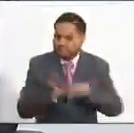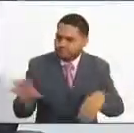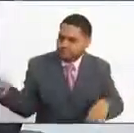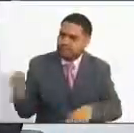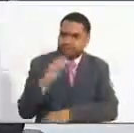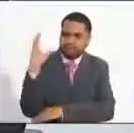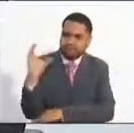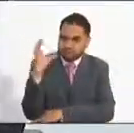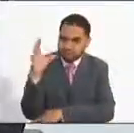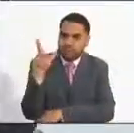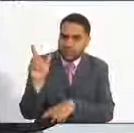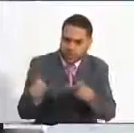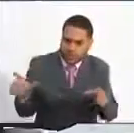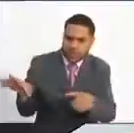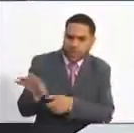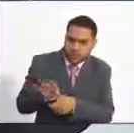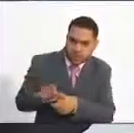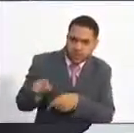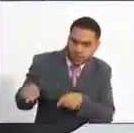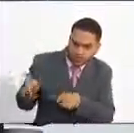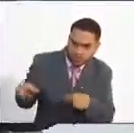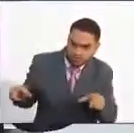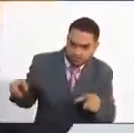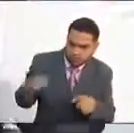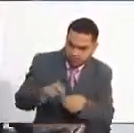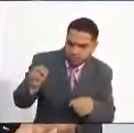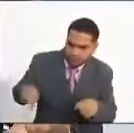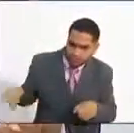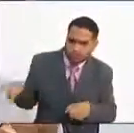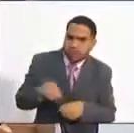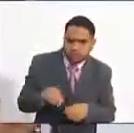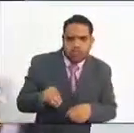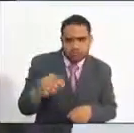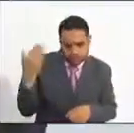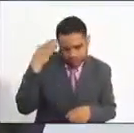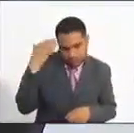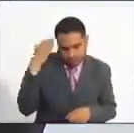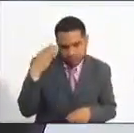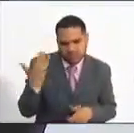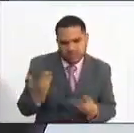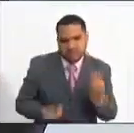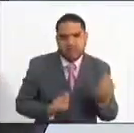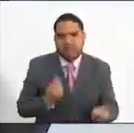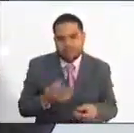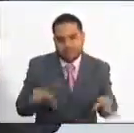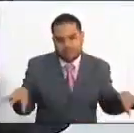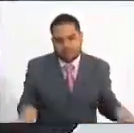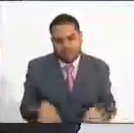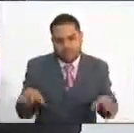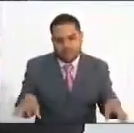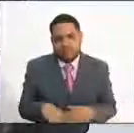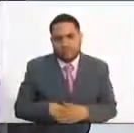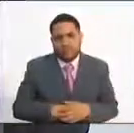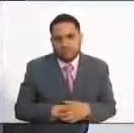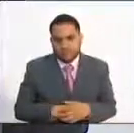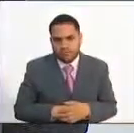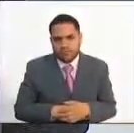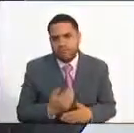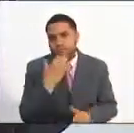colombianos, que todos los ciudadanos sepan que esto está permanentemente en acción. Que, como recordamos, y si